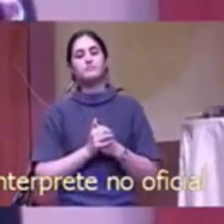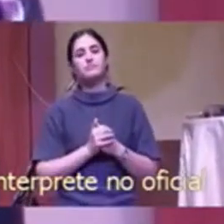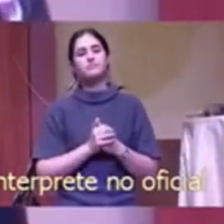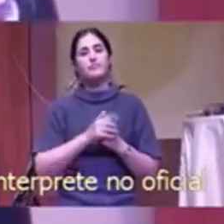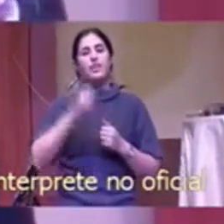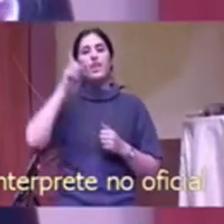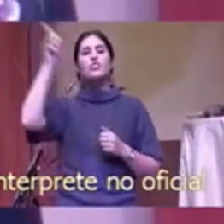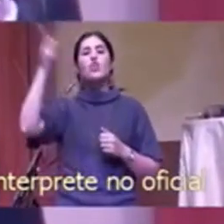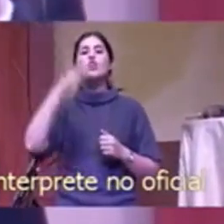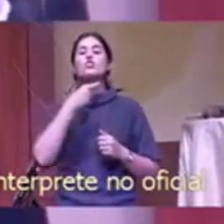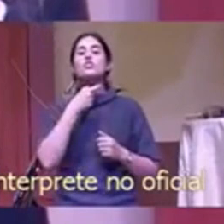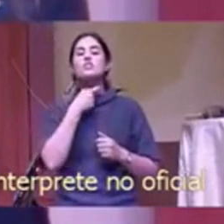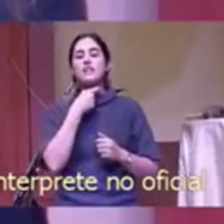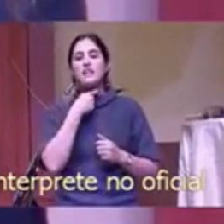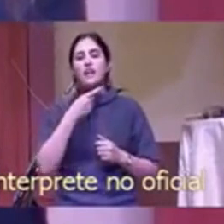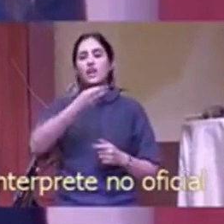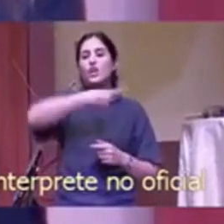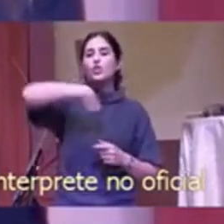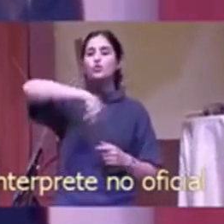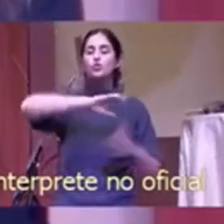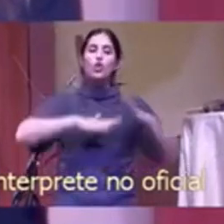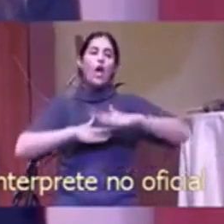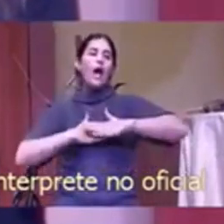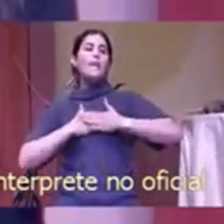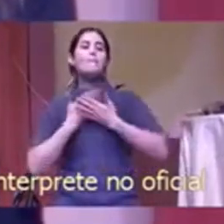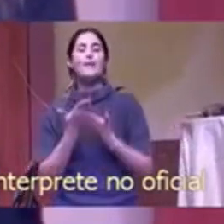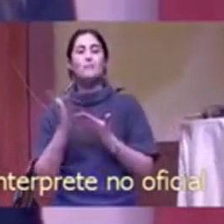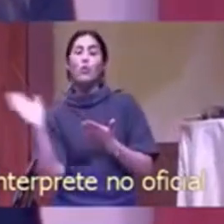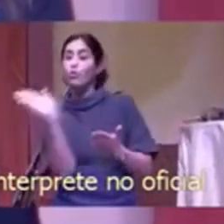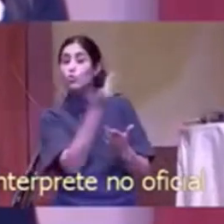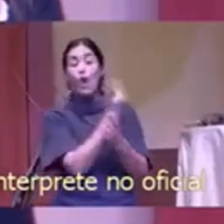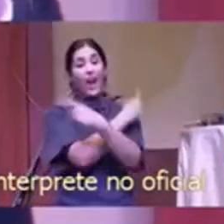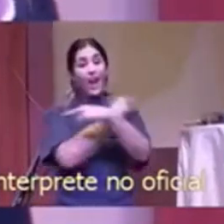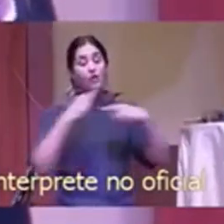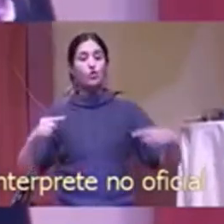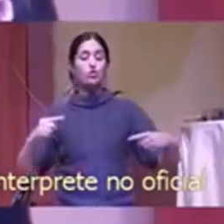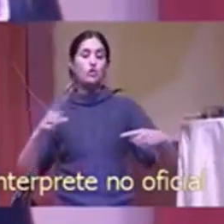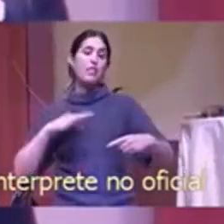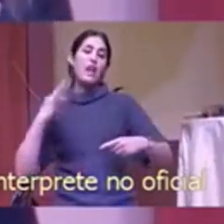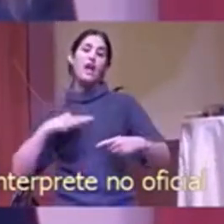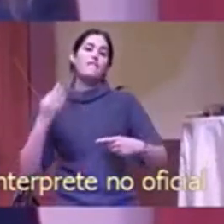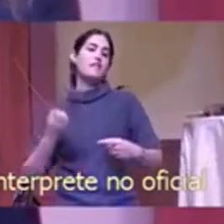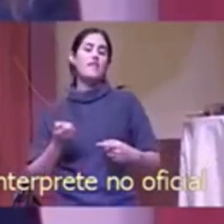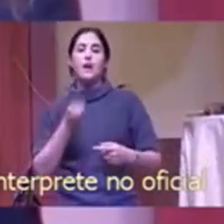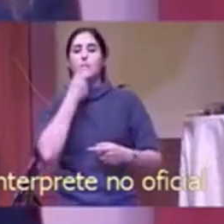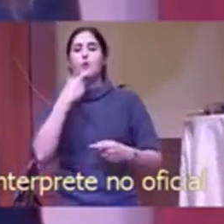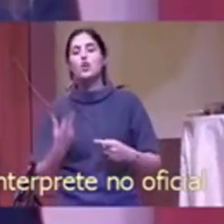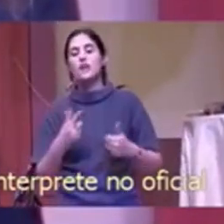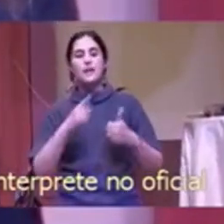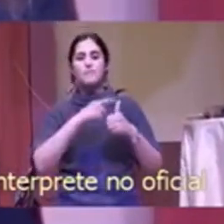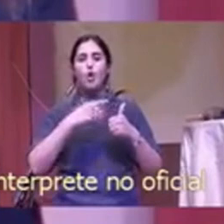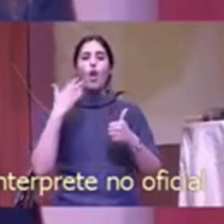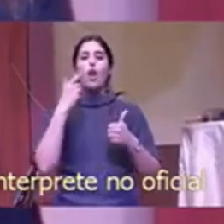a que amen las cosas profundas de la vida la poesía las ciencias